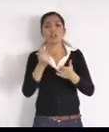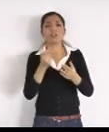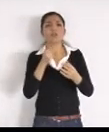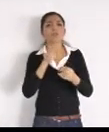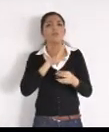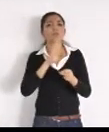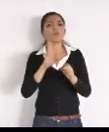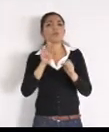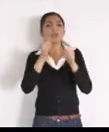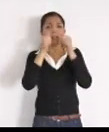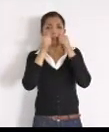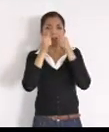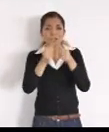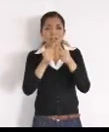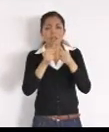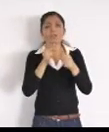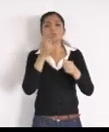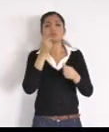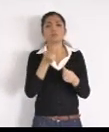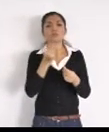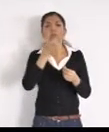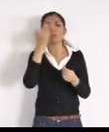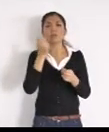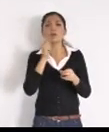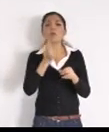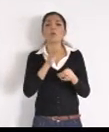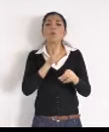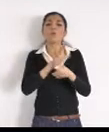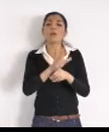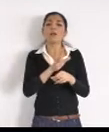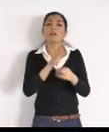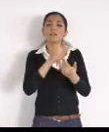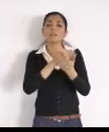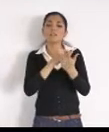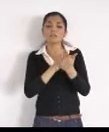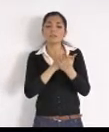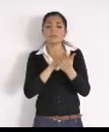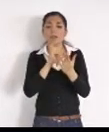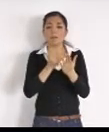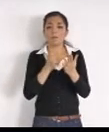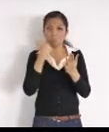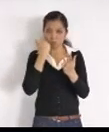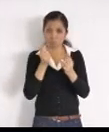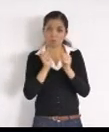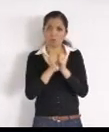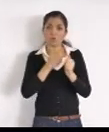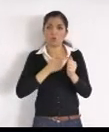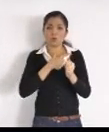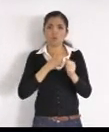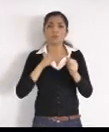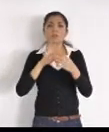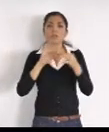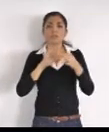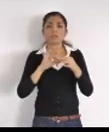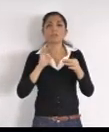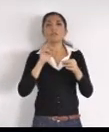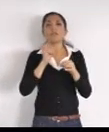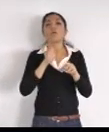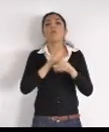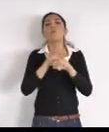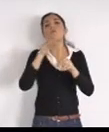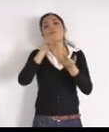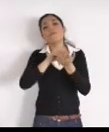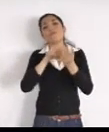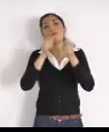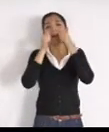si me pasas los datos exactos, de la hora, el personal, para poder, darle seguimiento, pero, por supuesto, que, como tú lo comentas,